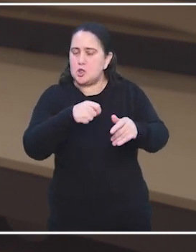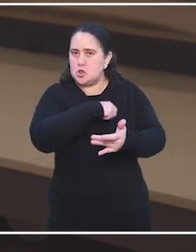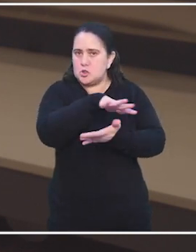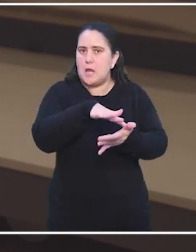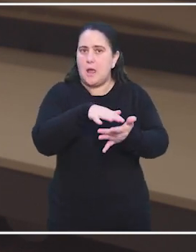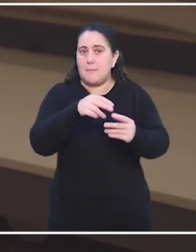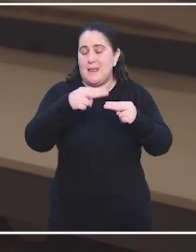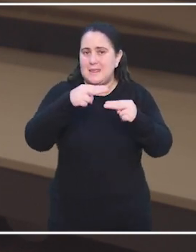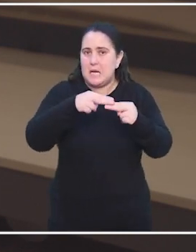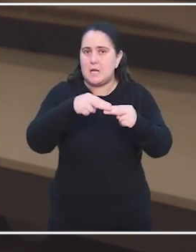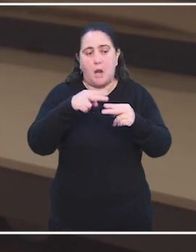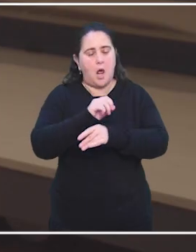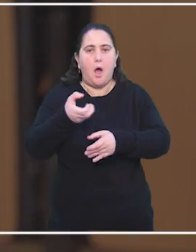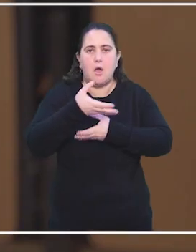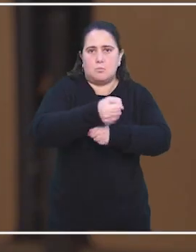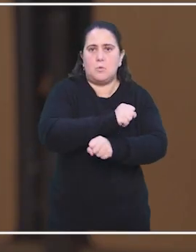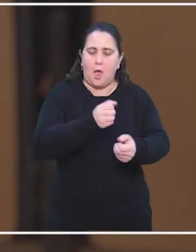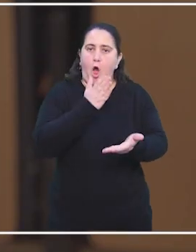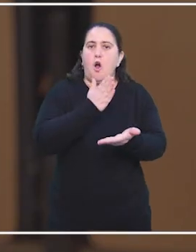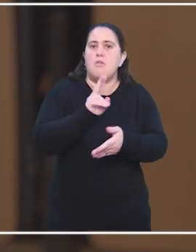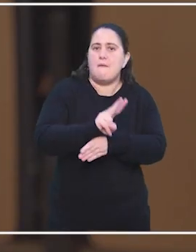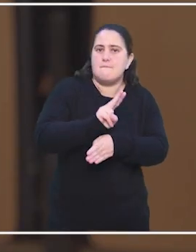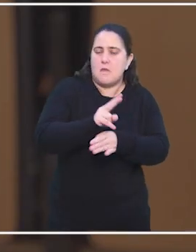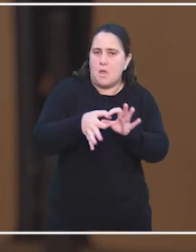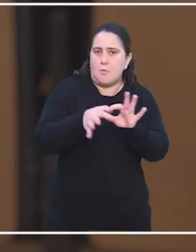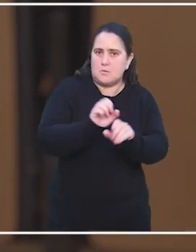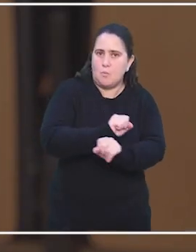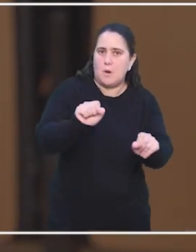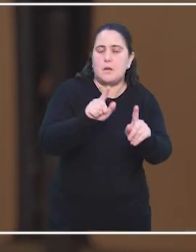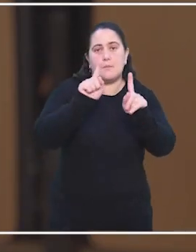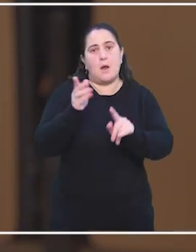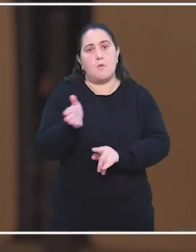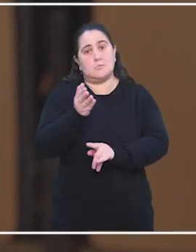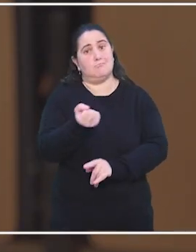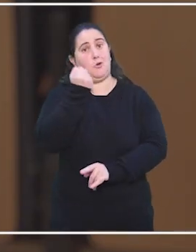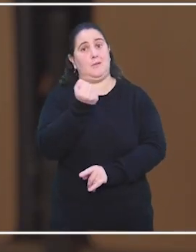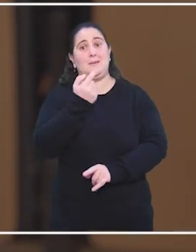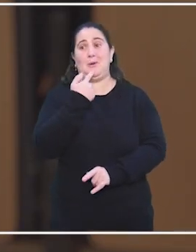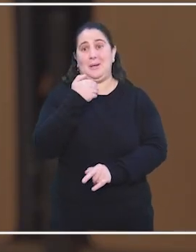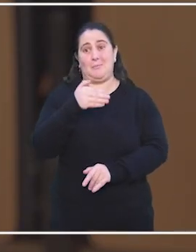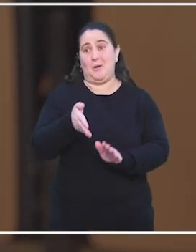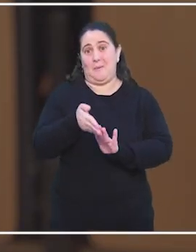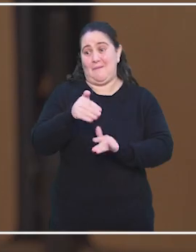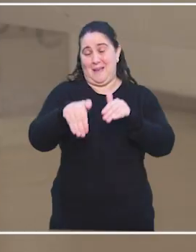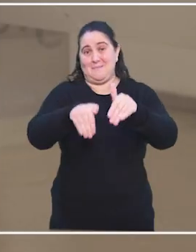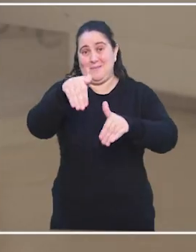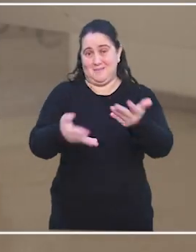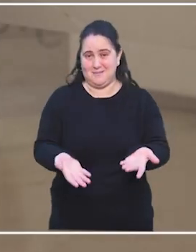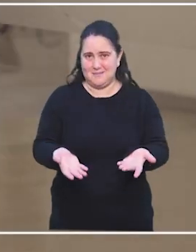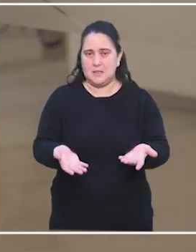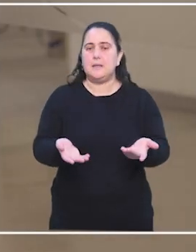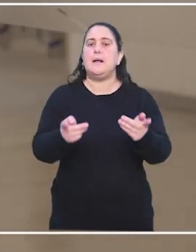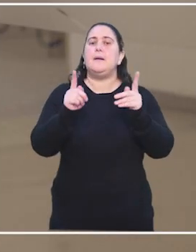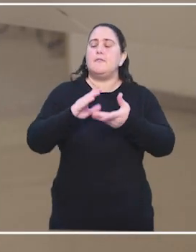defender la democracia, sobre todo durante procesos tan fundamentales como las elecciones a la presidencia de un país. La